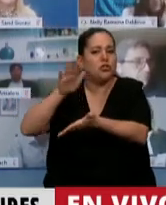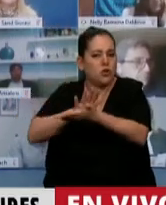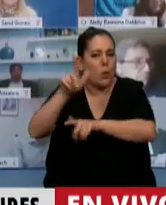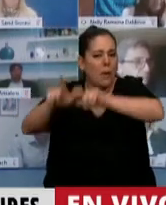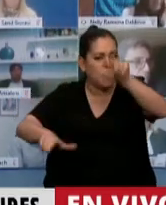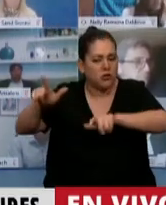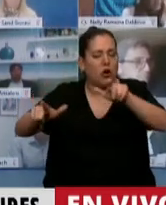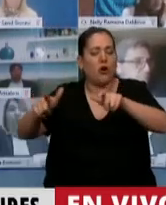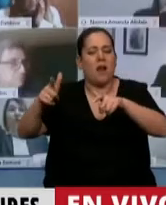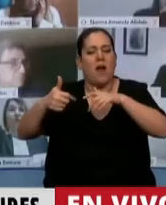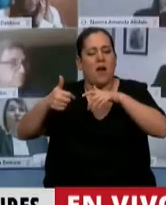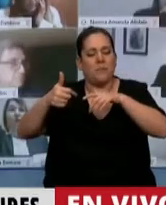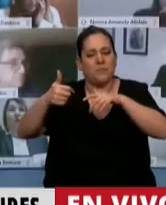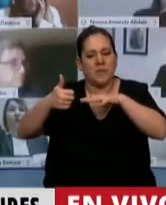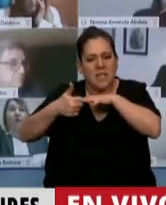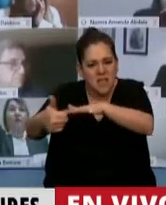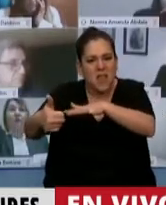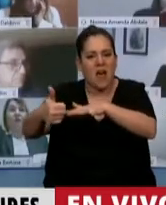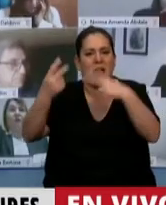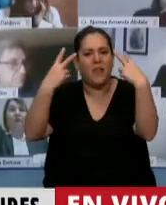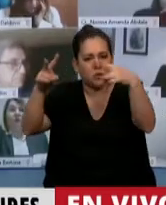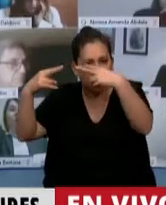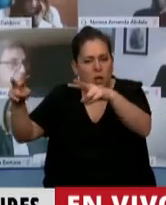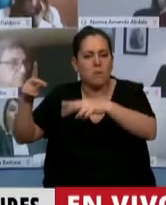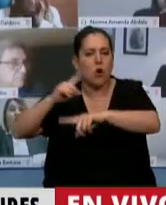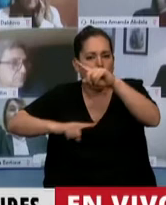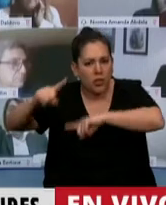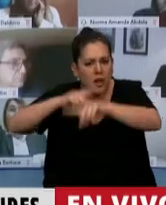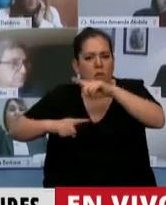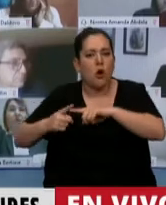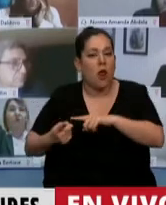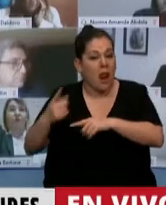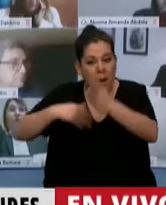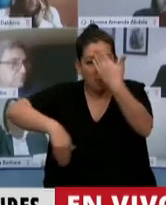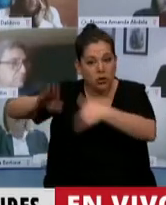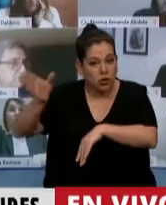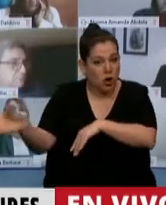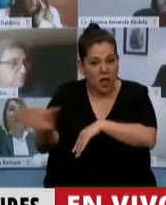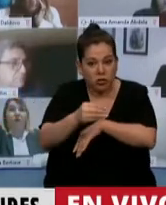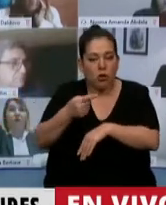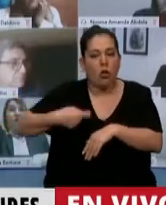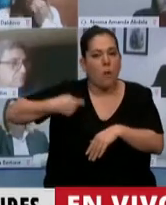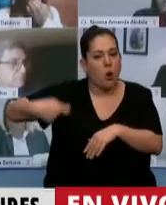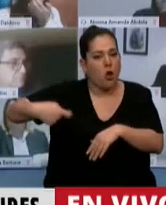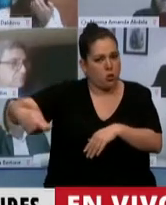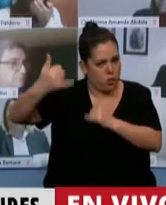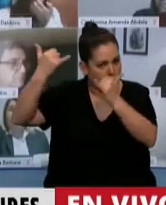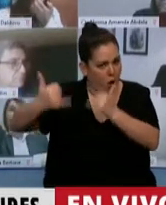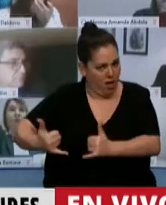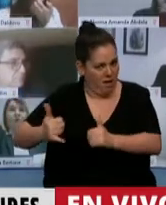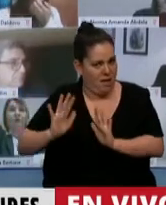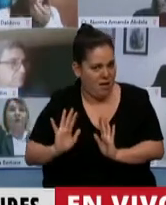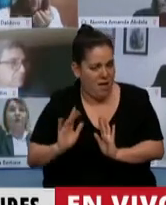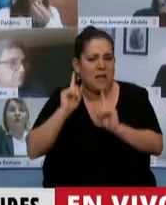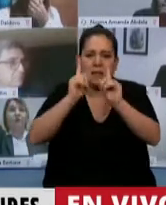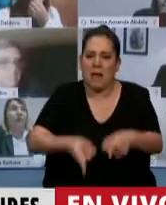coordinadores, que muchos están inscritos como monotributistas, sin relación de dependencia, lo mismo los trabajadores